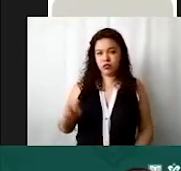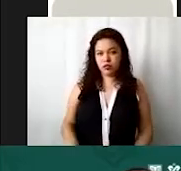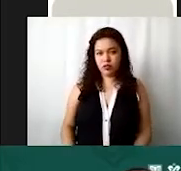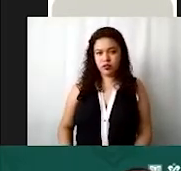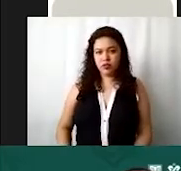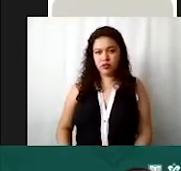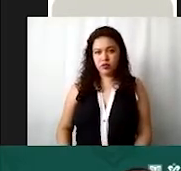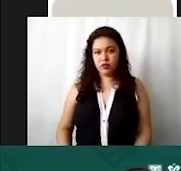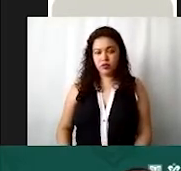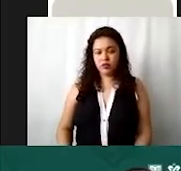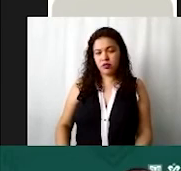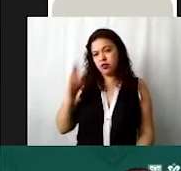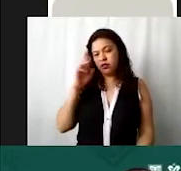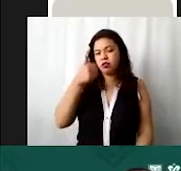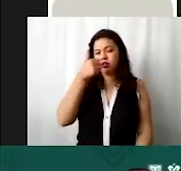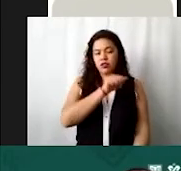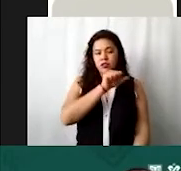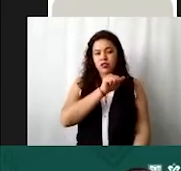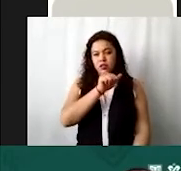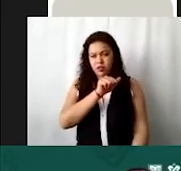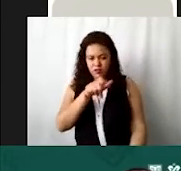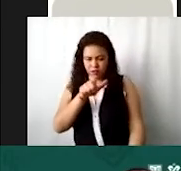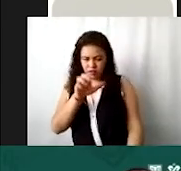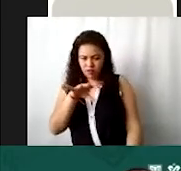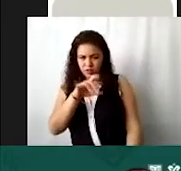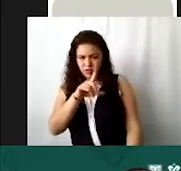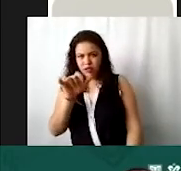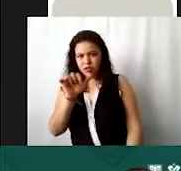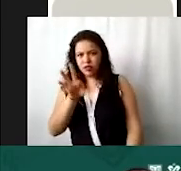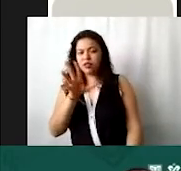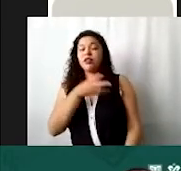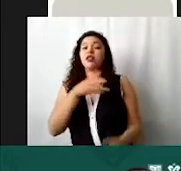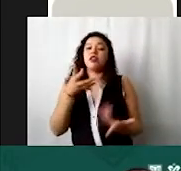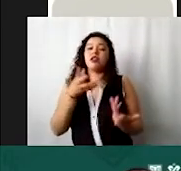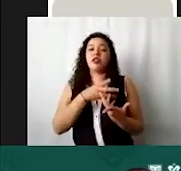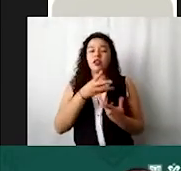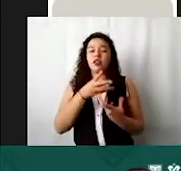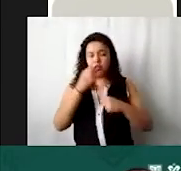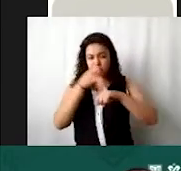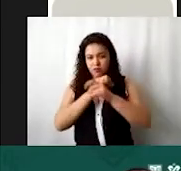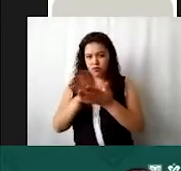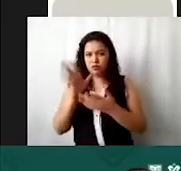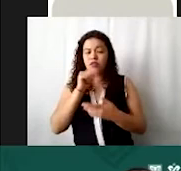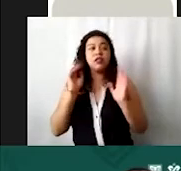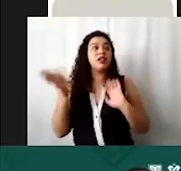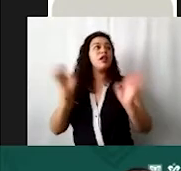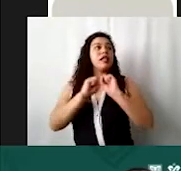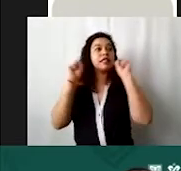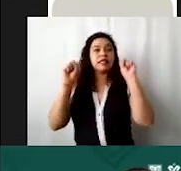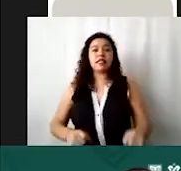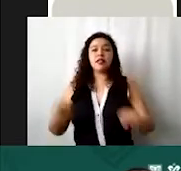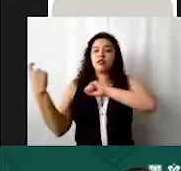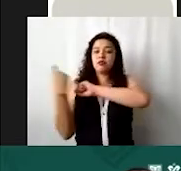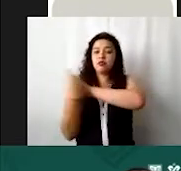pueden visualizar el 6 al millar sin embargo esto no lo pueden incluir ustedes el sistema se los da